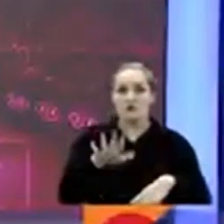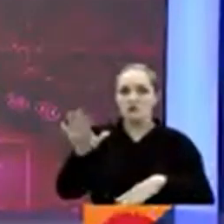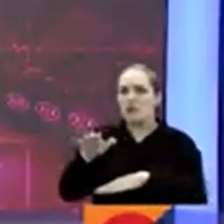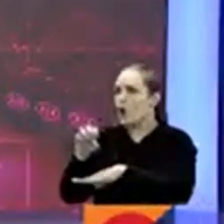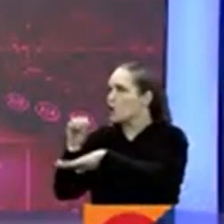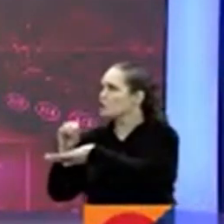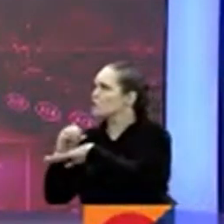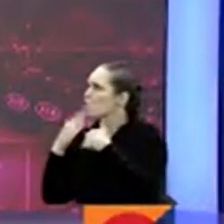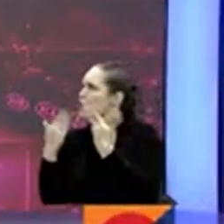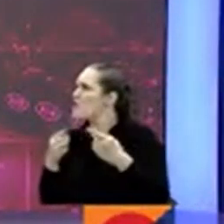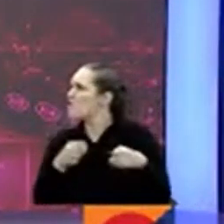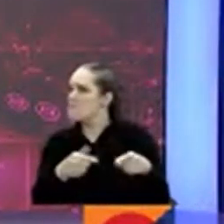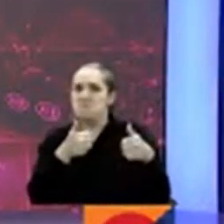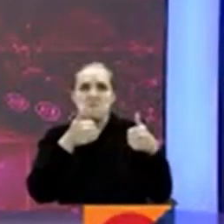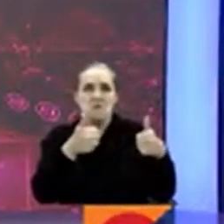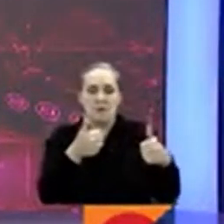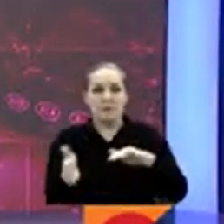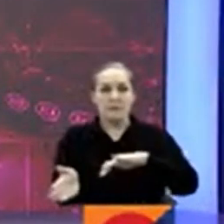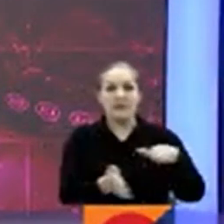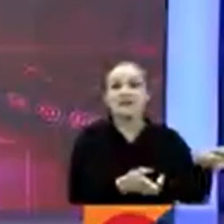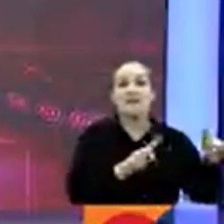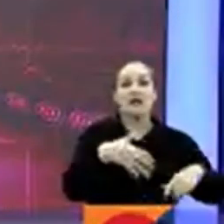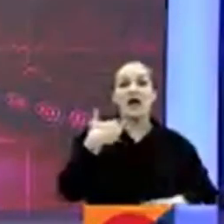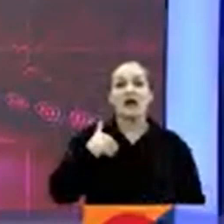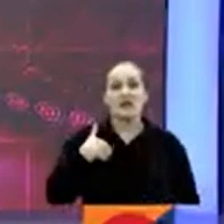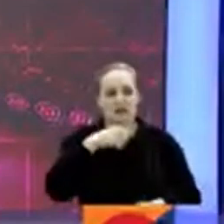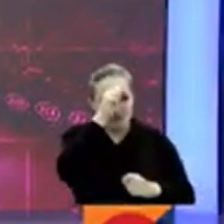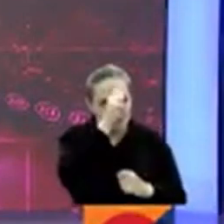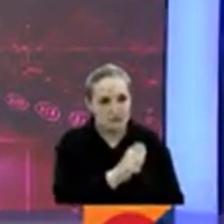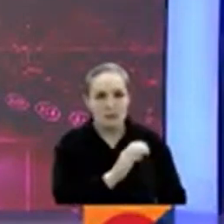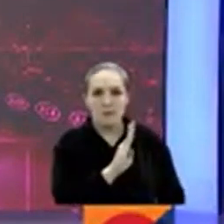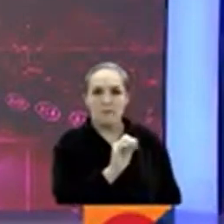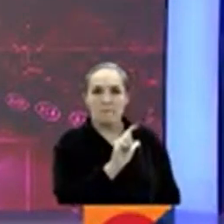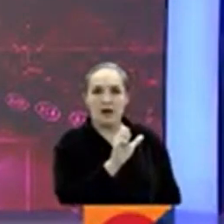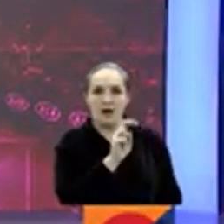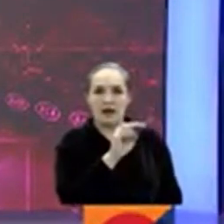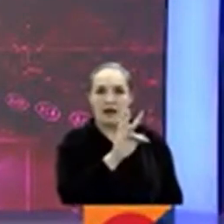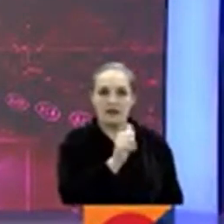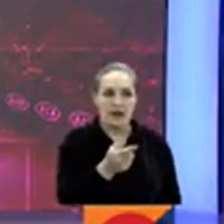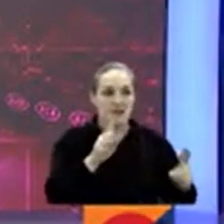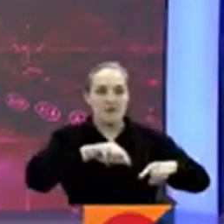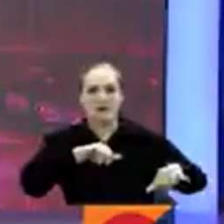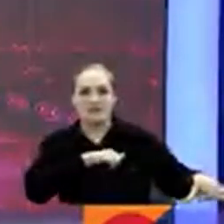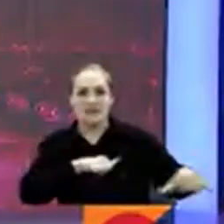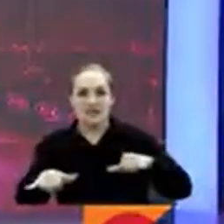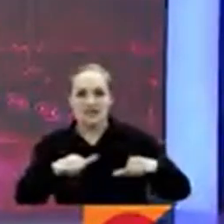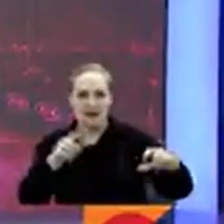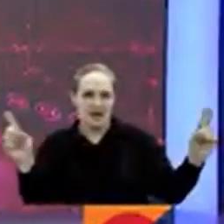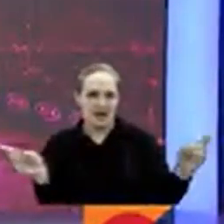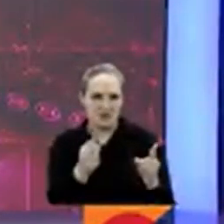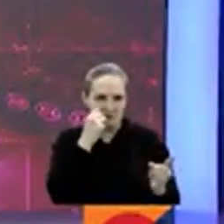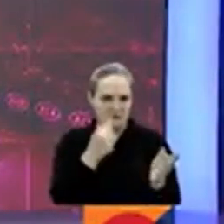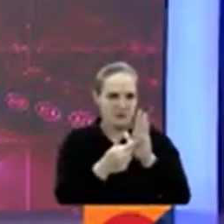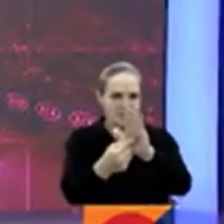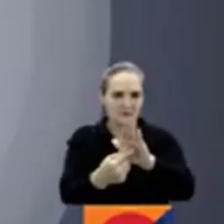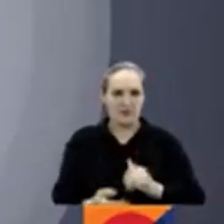lado, realizaron un homenaje a Andrés Balanta en Argentina. También hablaremos de ciclismo y mucho más en nuestro resumen deportivo.